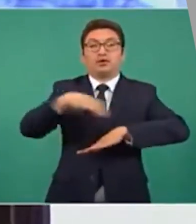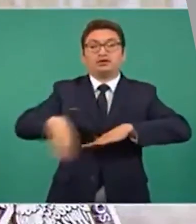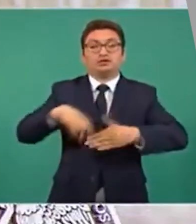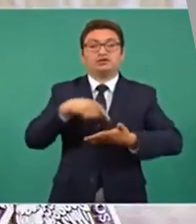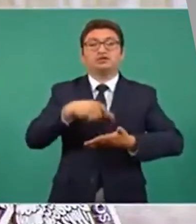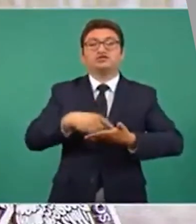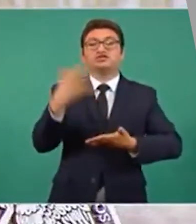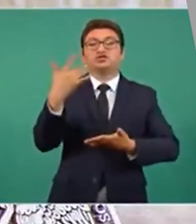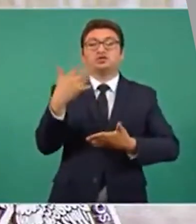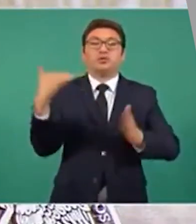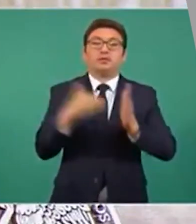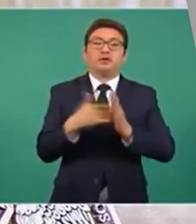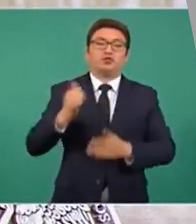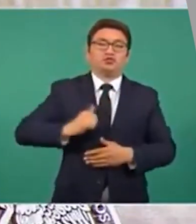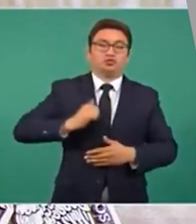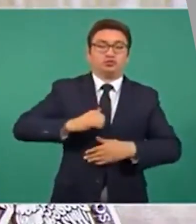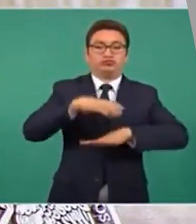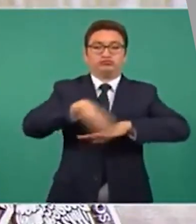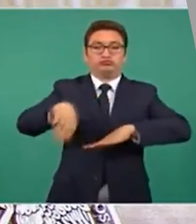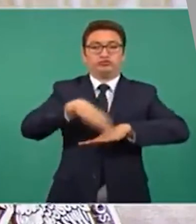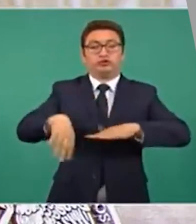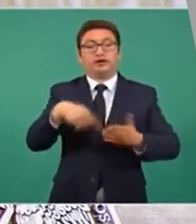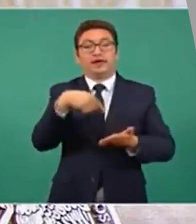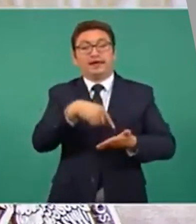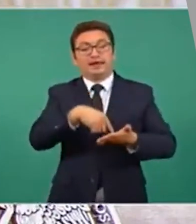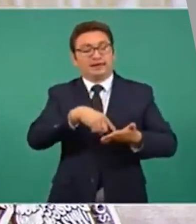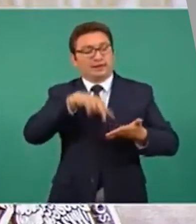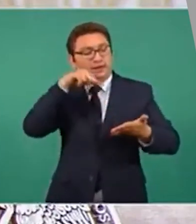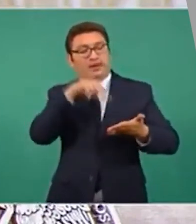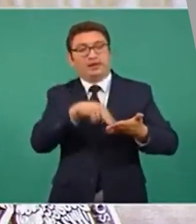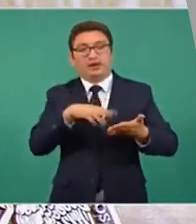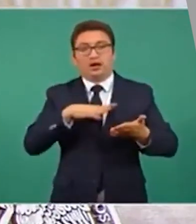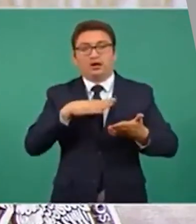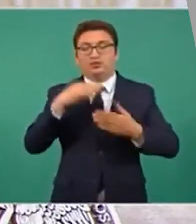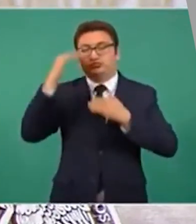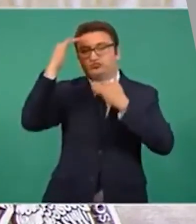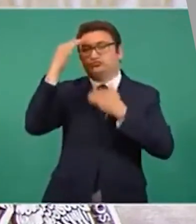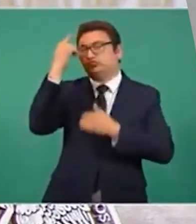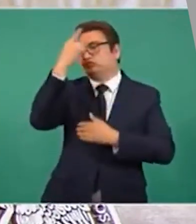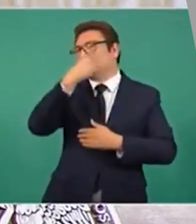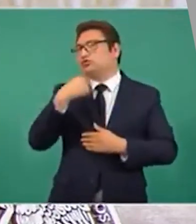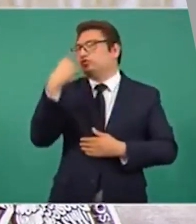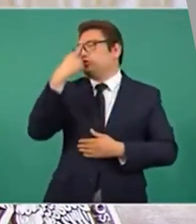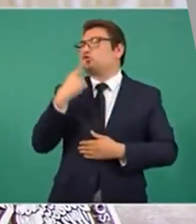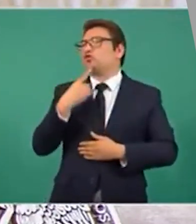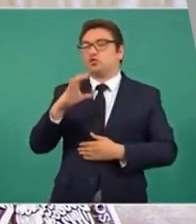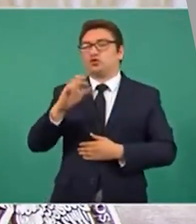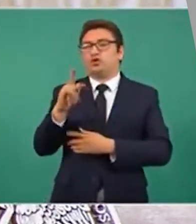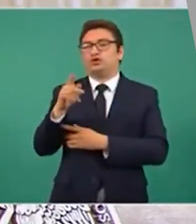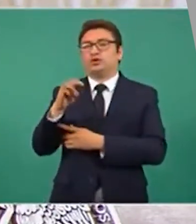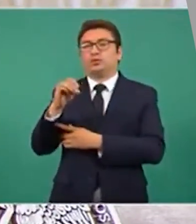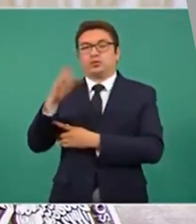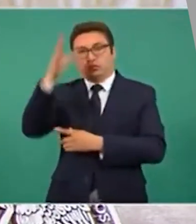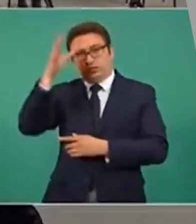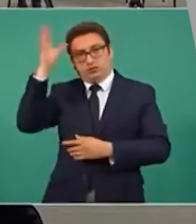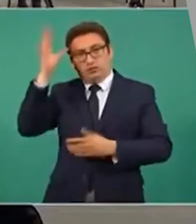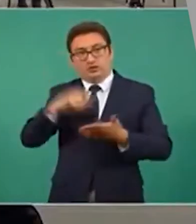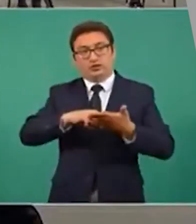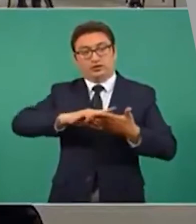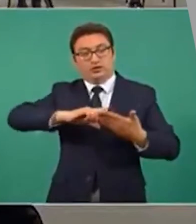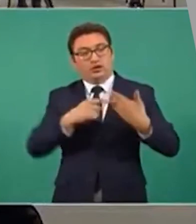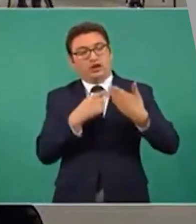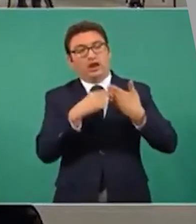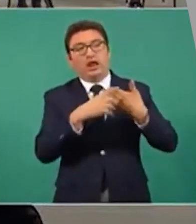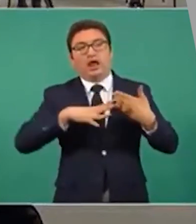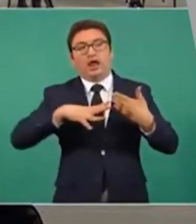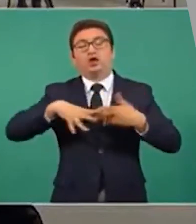mil pesos de los viejos. En el billete se usó un busto de Cuauhtémoc y en el reverso se utilizó la imagen de la batalla